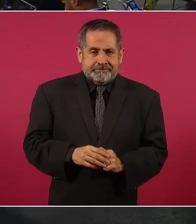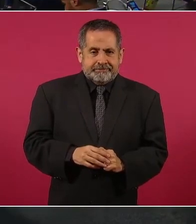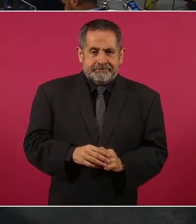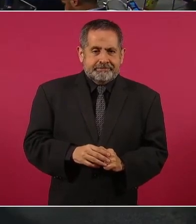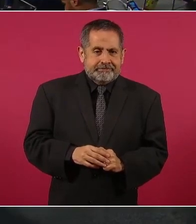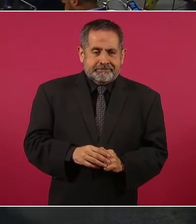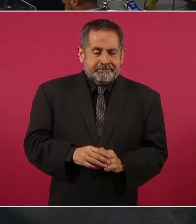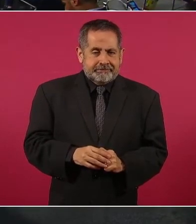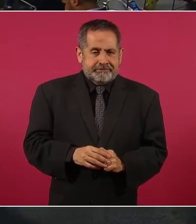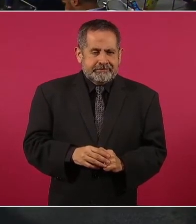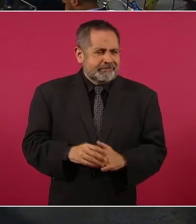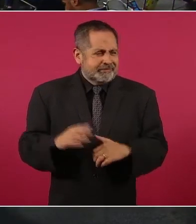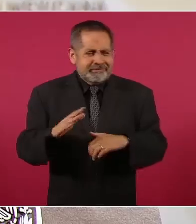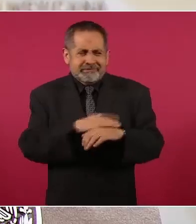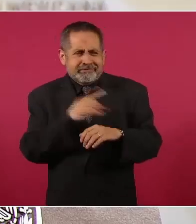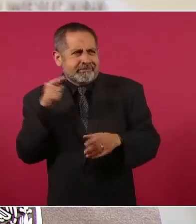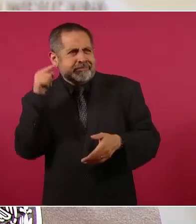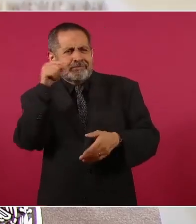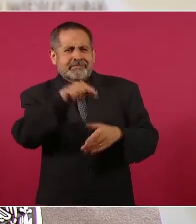¿Y por qué en España?